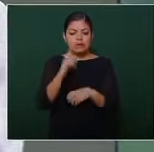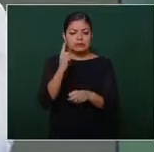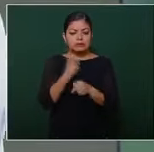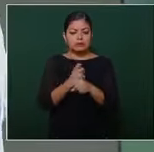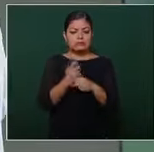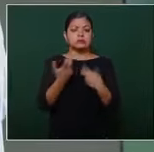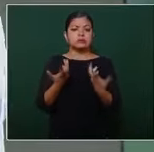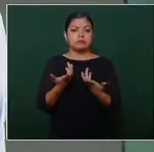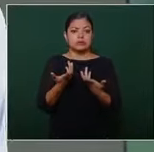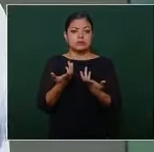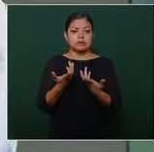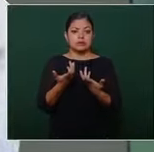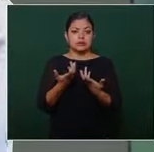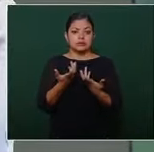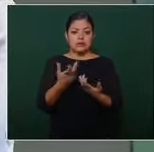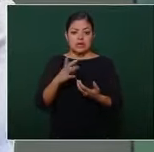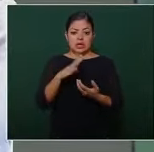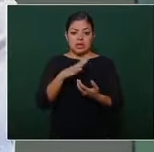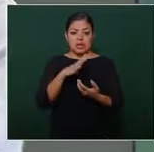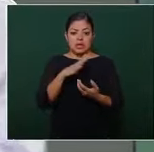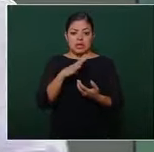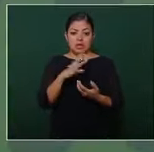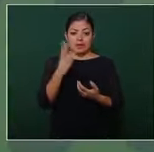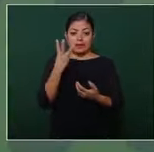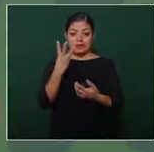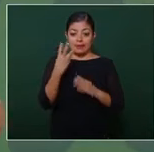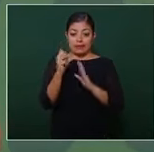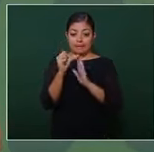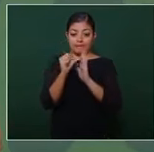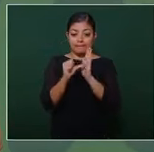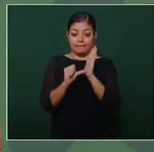es que ya llevamos tres meses